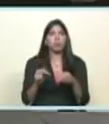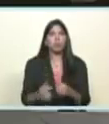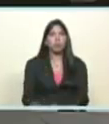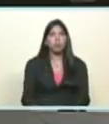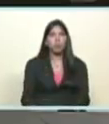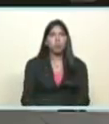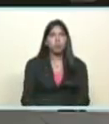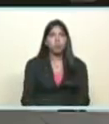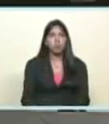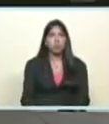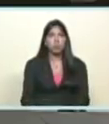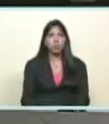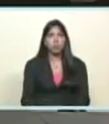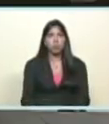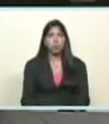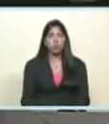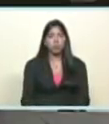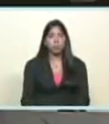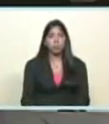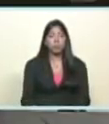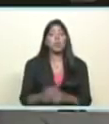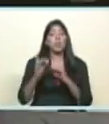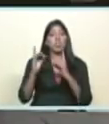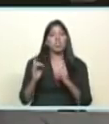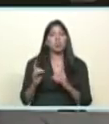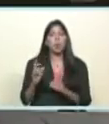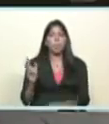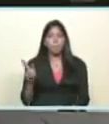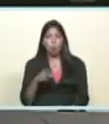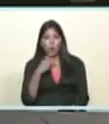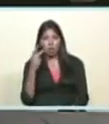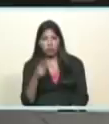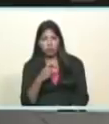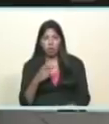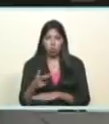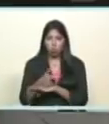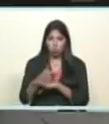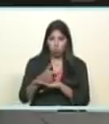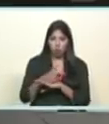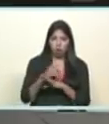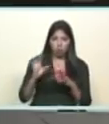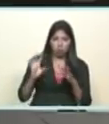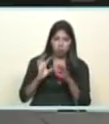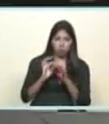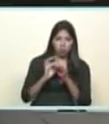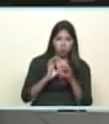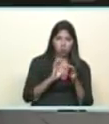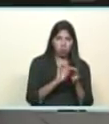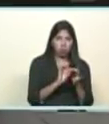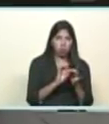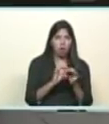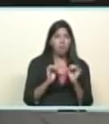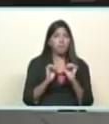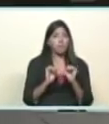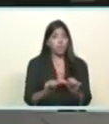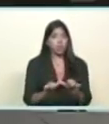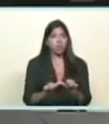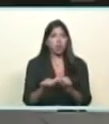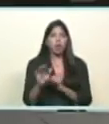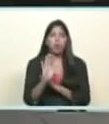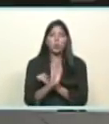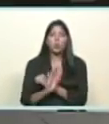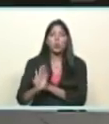de una acción política de una acción gubernamental permanente de